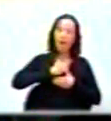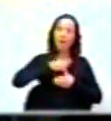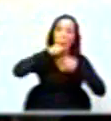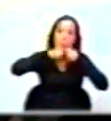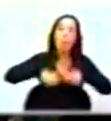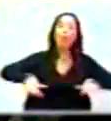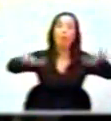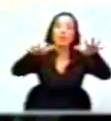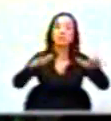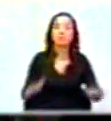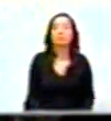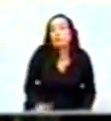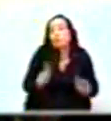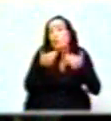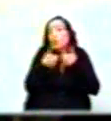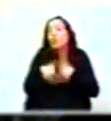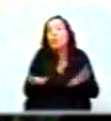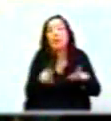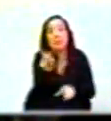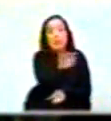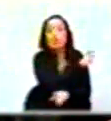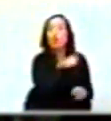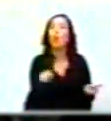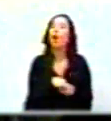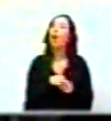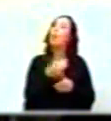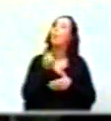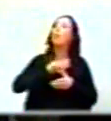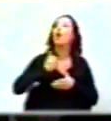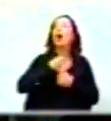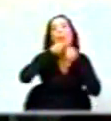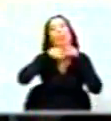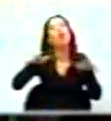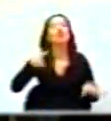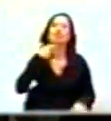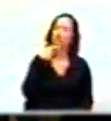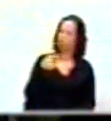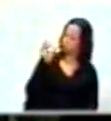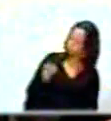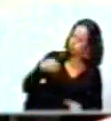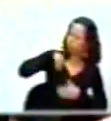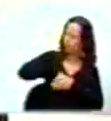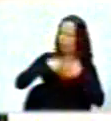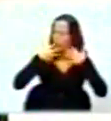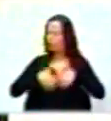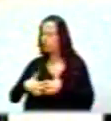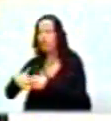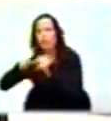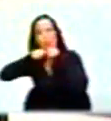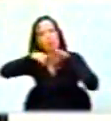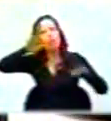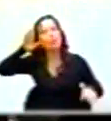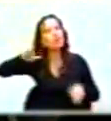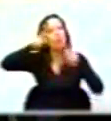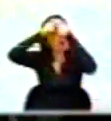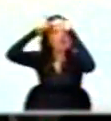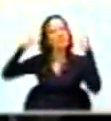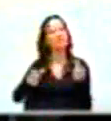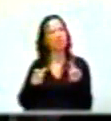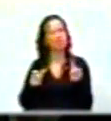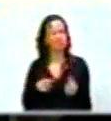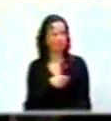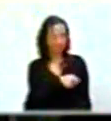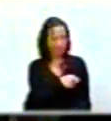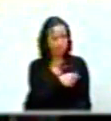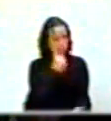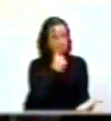Supuestamente a esa ética y moral pública se deben los funcionarios públicos, los funcionarios del Estado. Y esto es